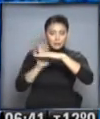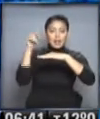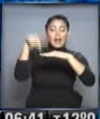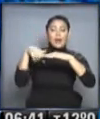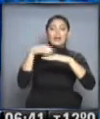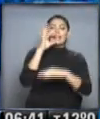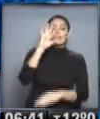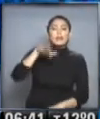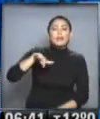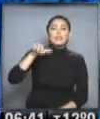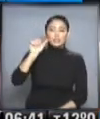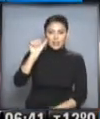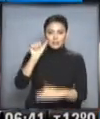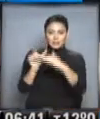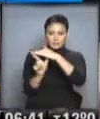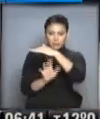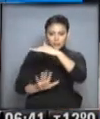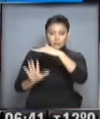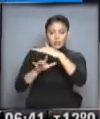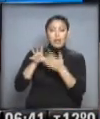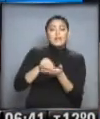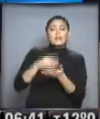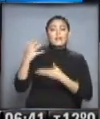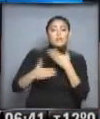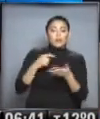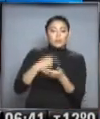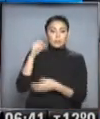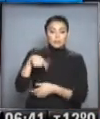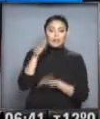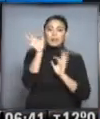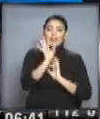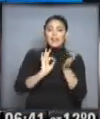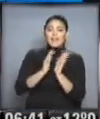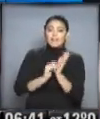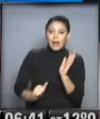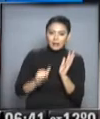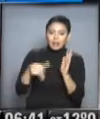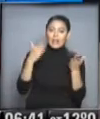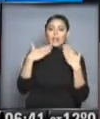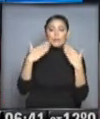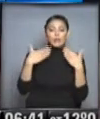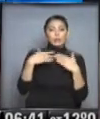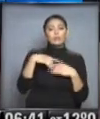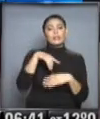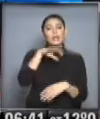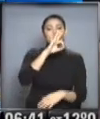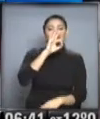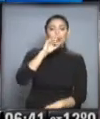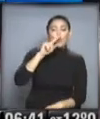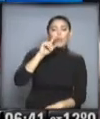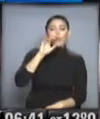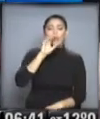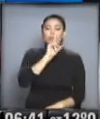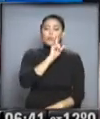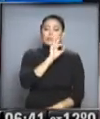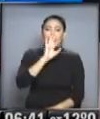6 grados bajo cero en el Calafate. En Ushuaia sigue nevando. Se están registrando temperaturas de 1 o 3 grados bajo cero, pero